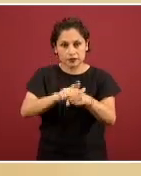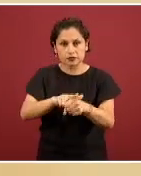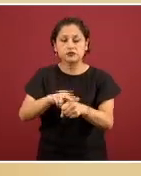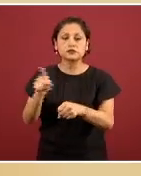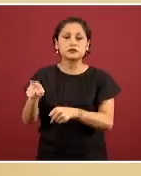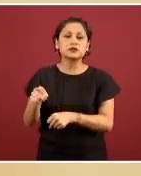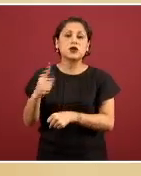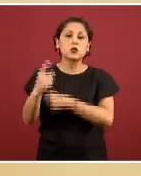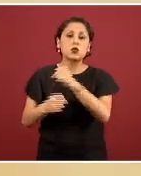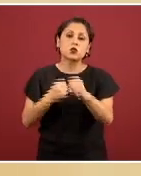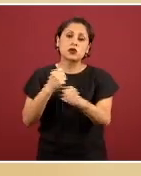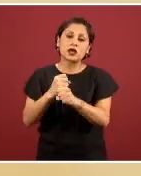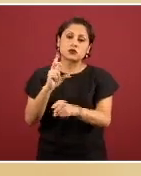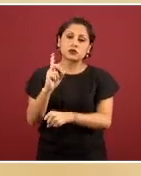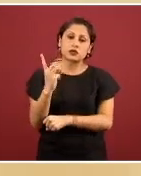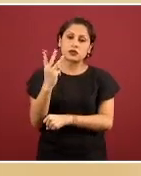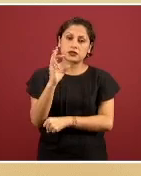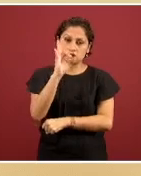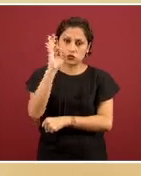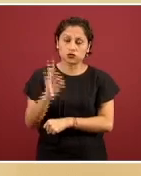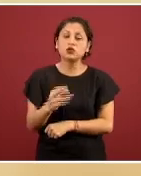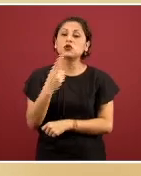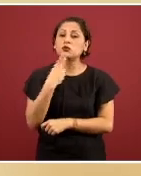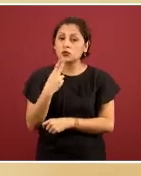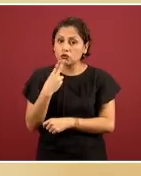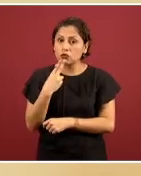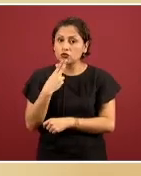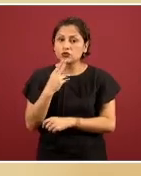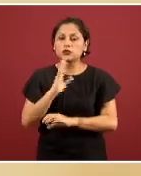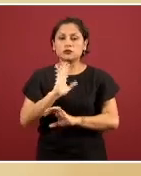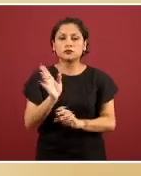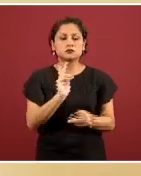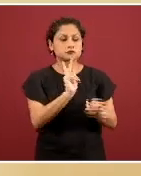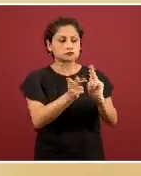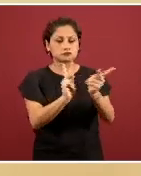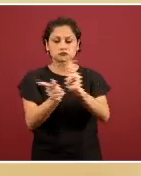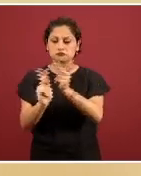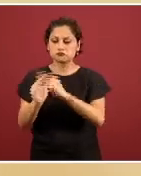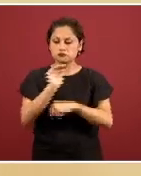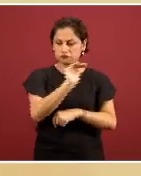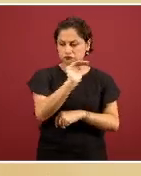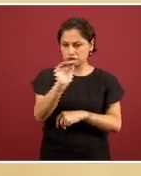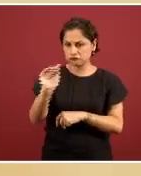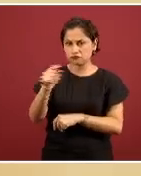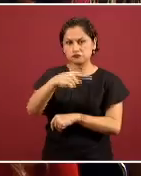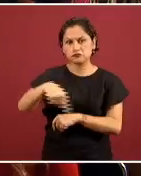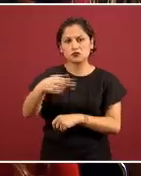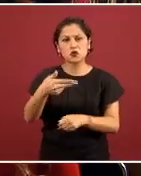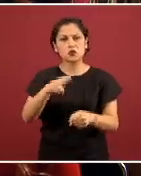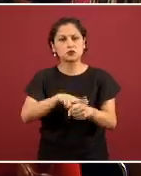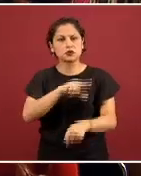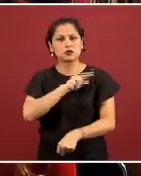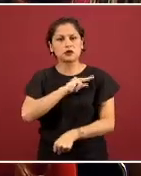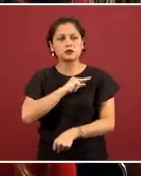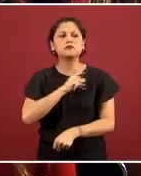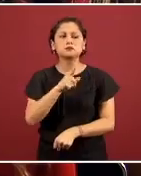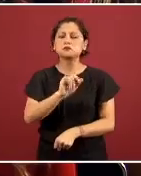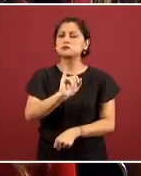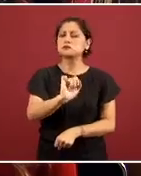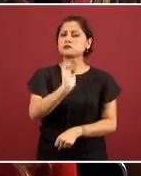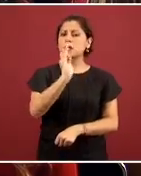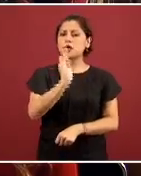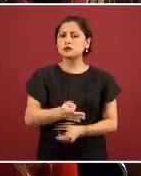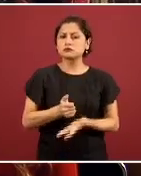33%. Entonces, se les ha hecho un planteamiento y han estado muy receptivos al compromiso social que pueden tener en su momento dado.